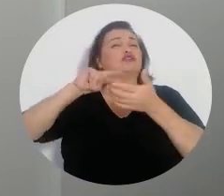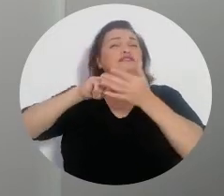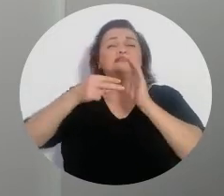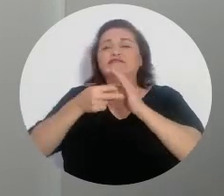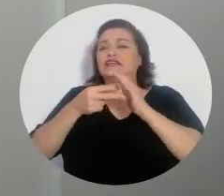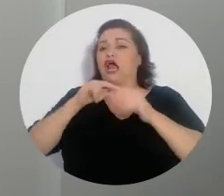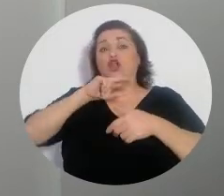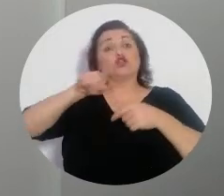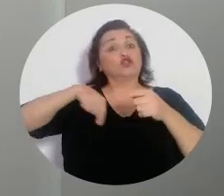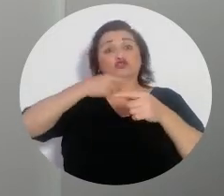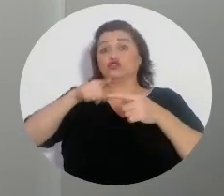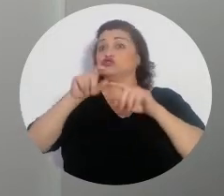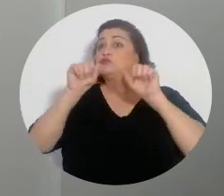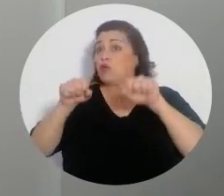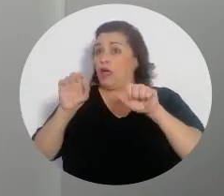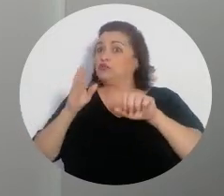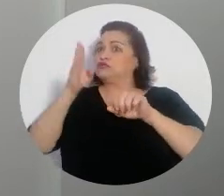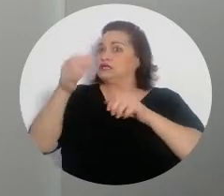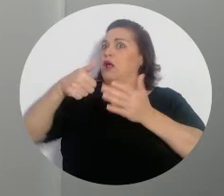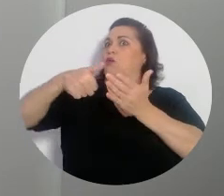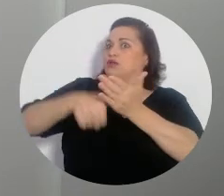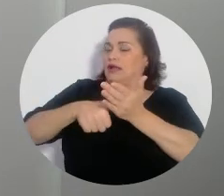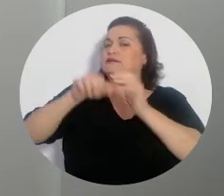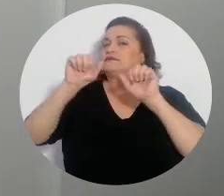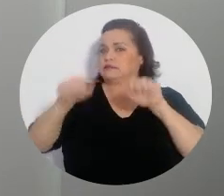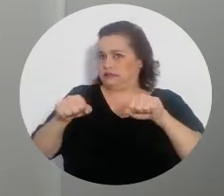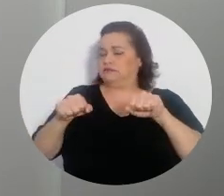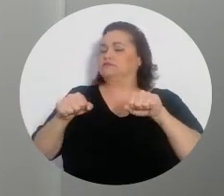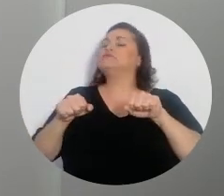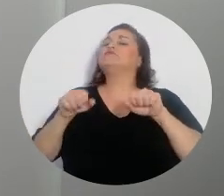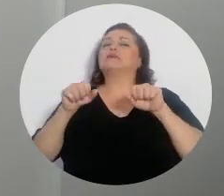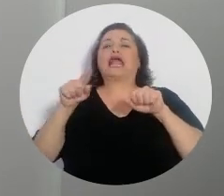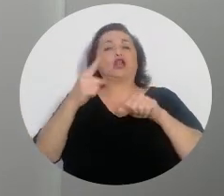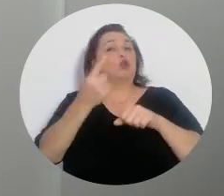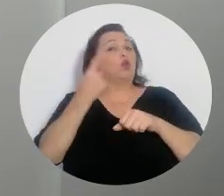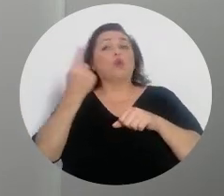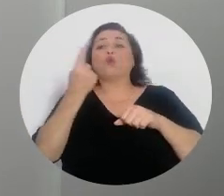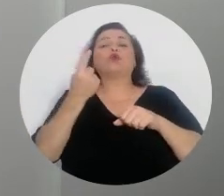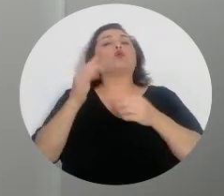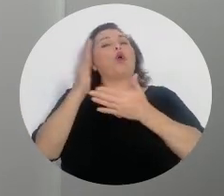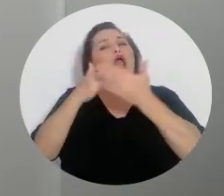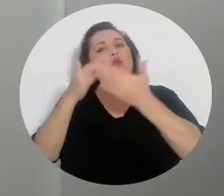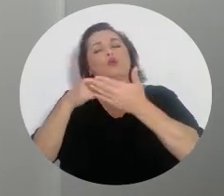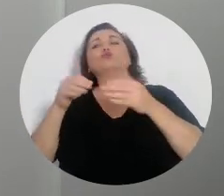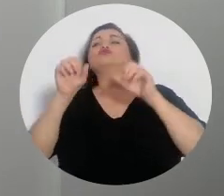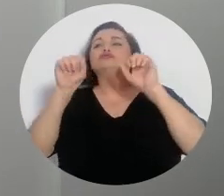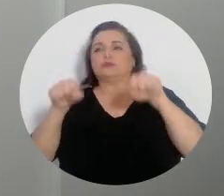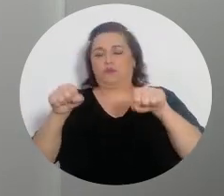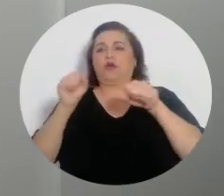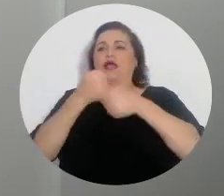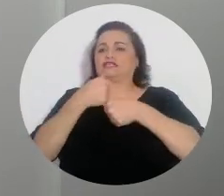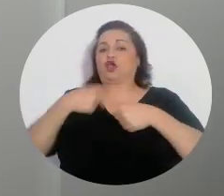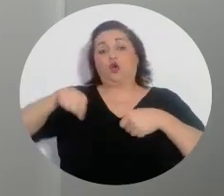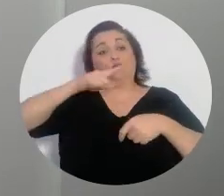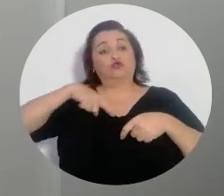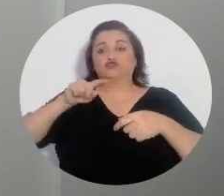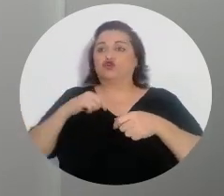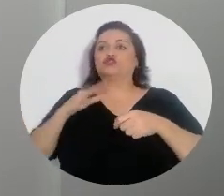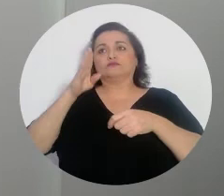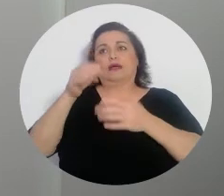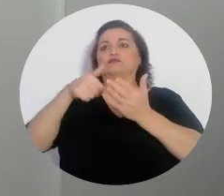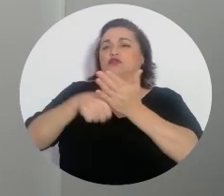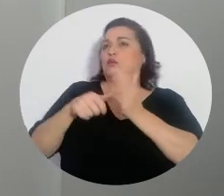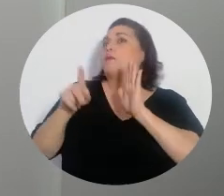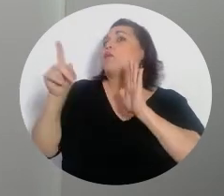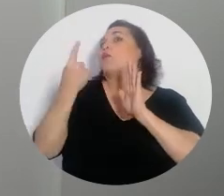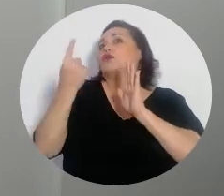ejerzamos el derecho de participación política fundamental, que es el voto. Es lo único que a algunos funcionarios, como nosotros los electorales, nos está